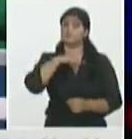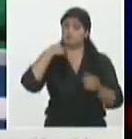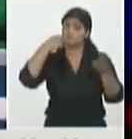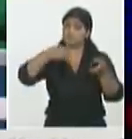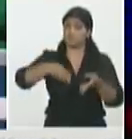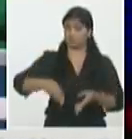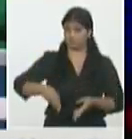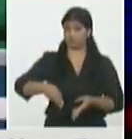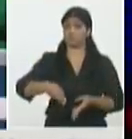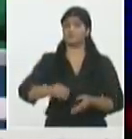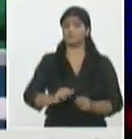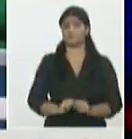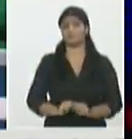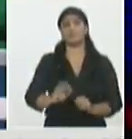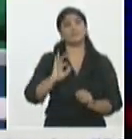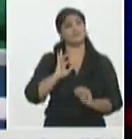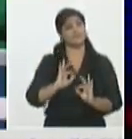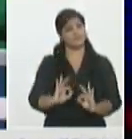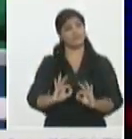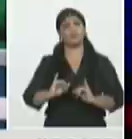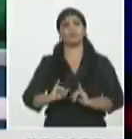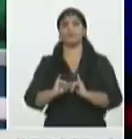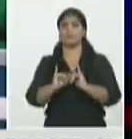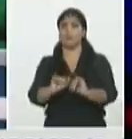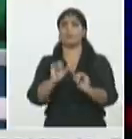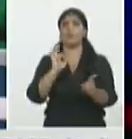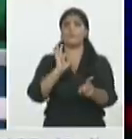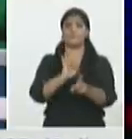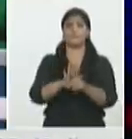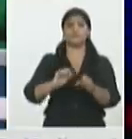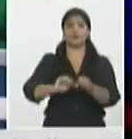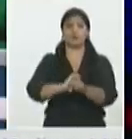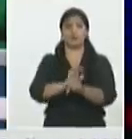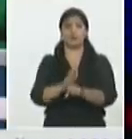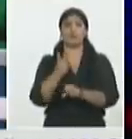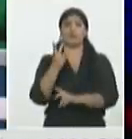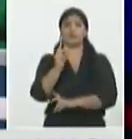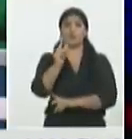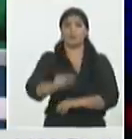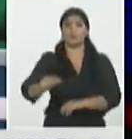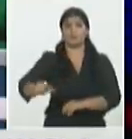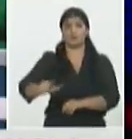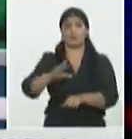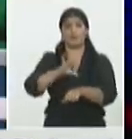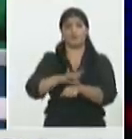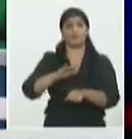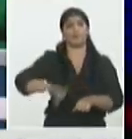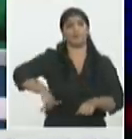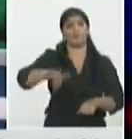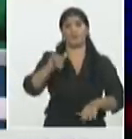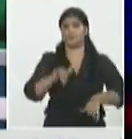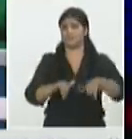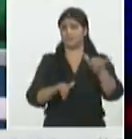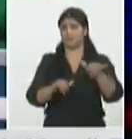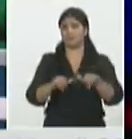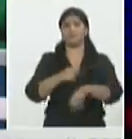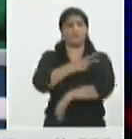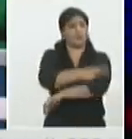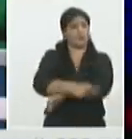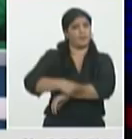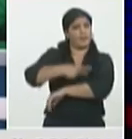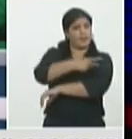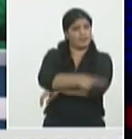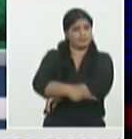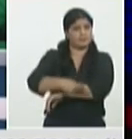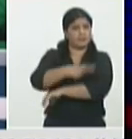siempre mencionamos los dos evacuados al inicio de la pandemia los 54 que regresaron a sus países